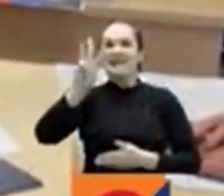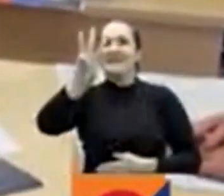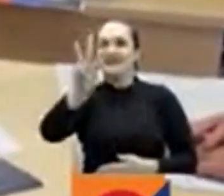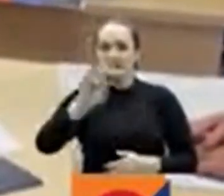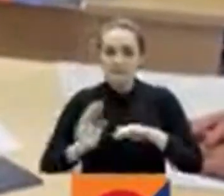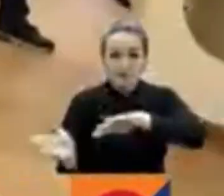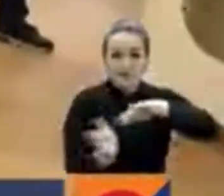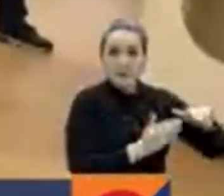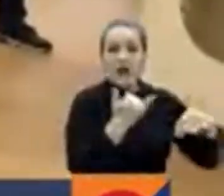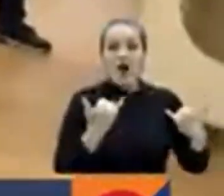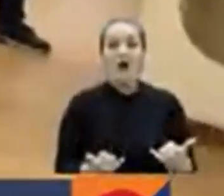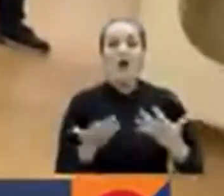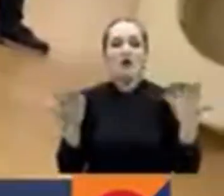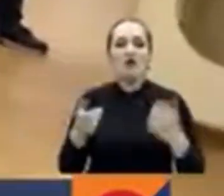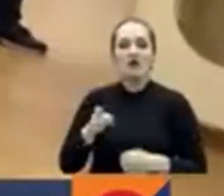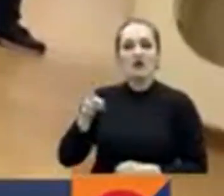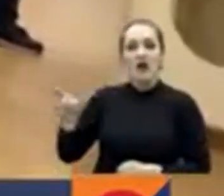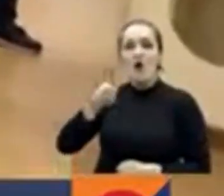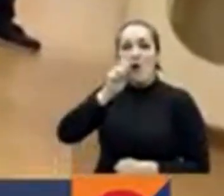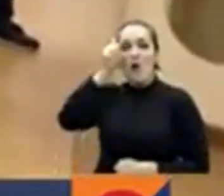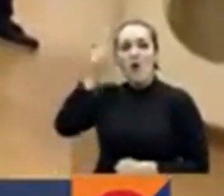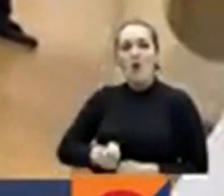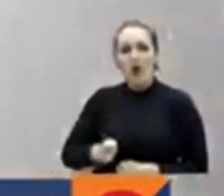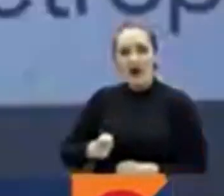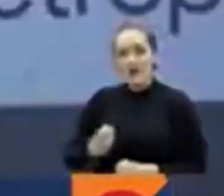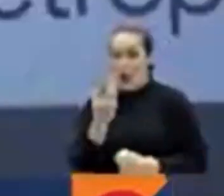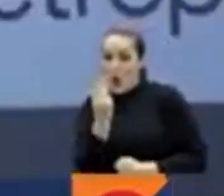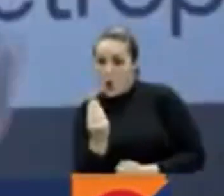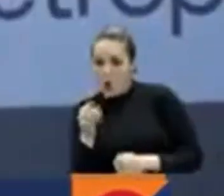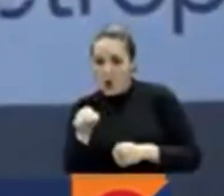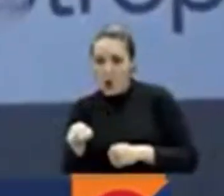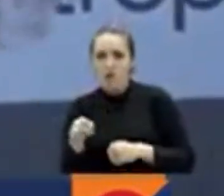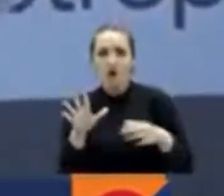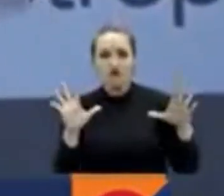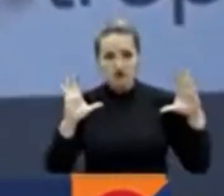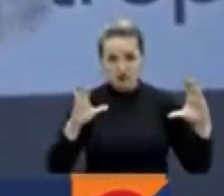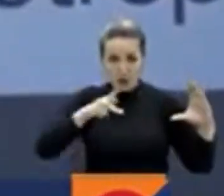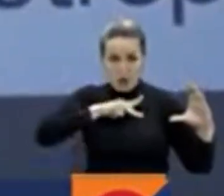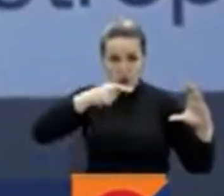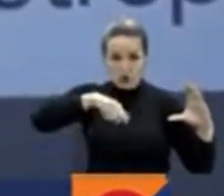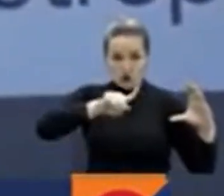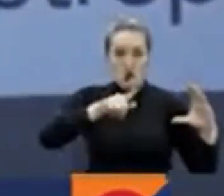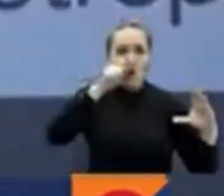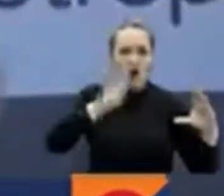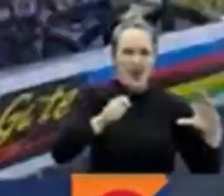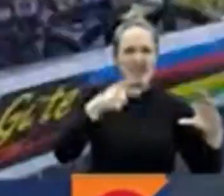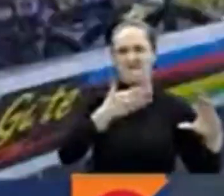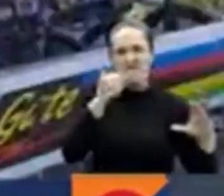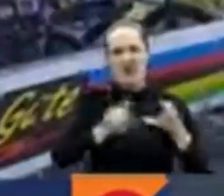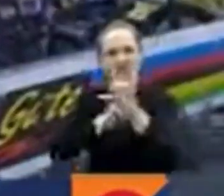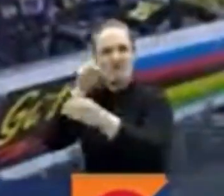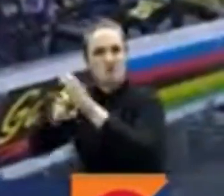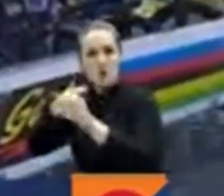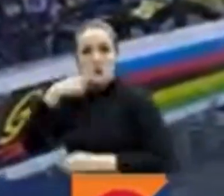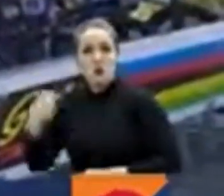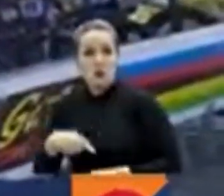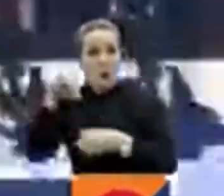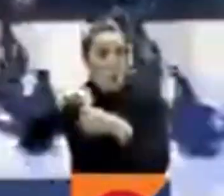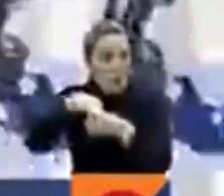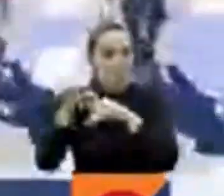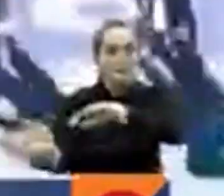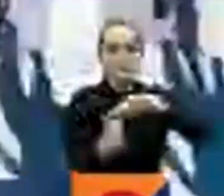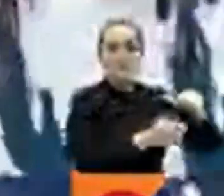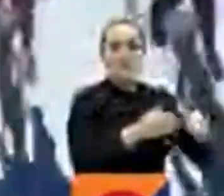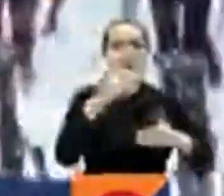adelantan referendo para pedir ser anexadas a Rusia. En deportes, Mariana Pajón correrá este fin de semana las